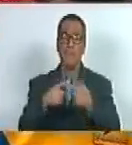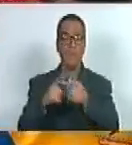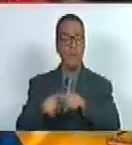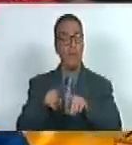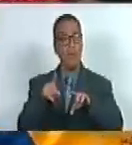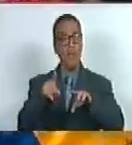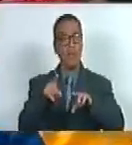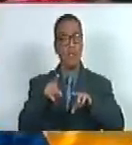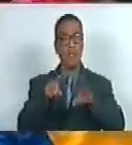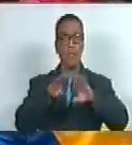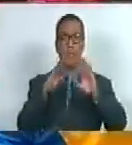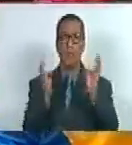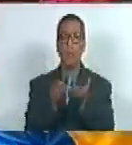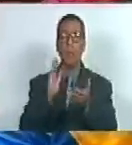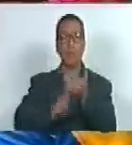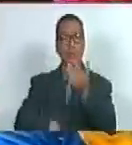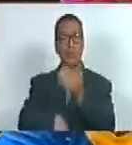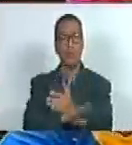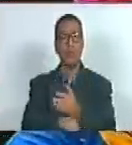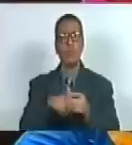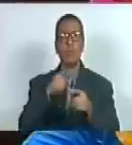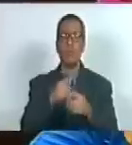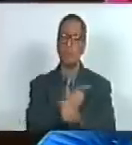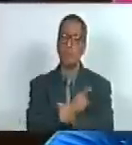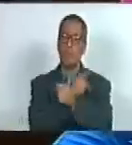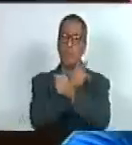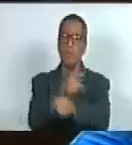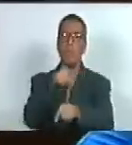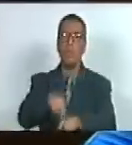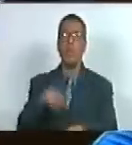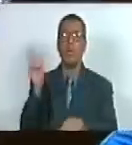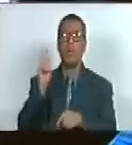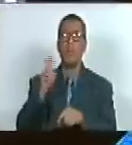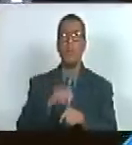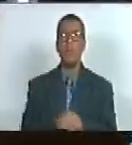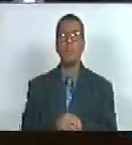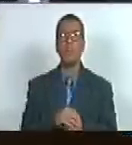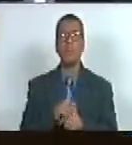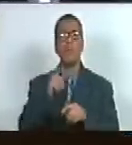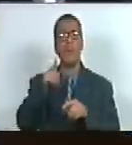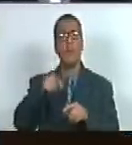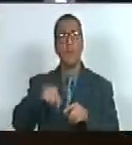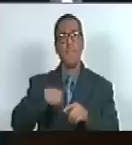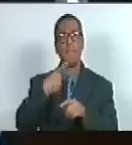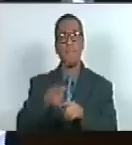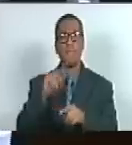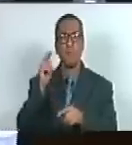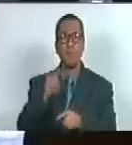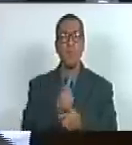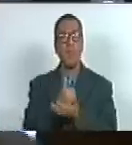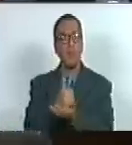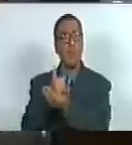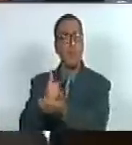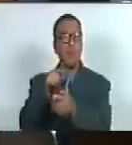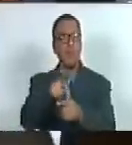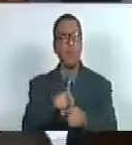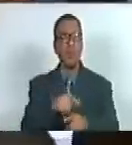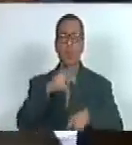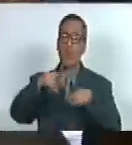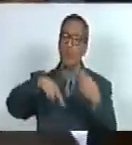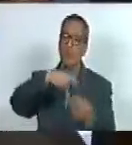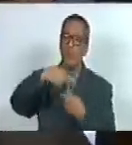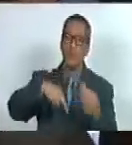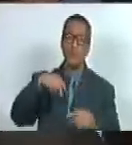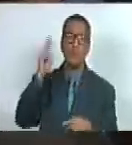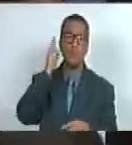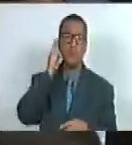países del mundo que tuvieron que irse quienes se graduaron acá en nuestro país quienes fueron beneficiados a través de la revolución